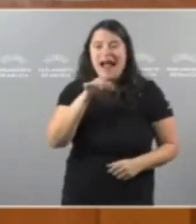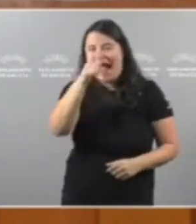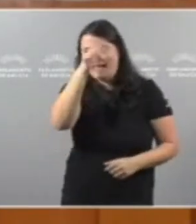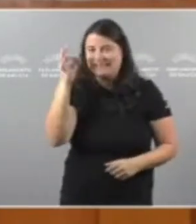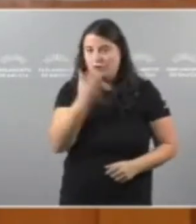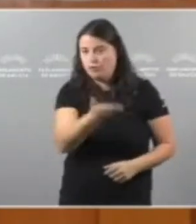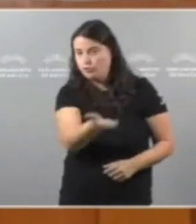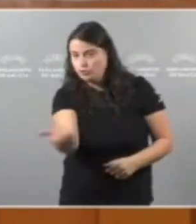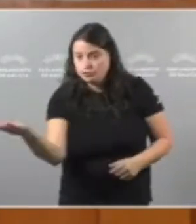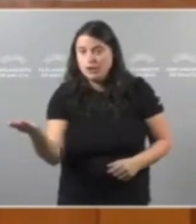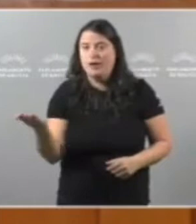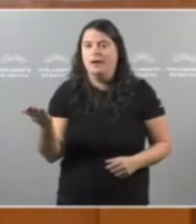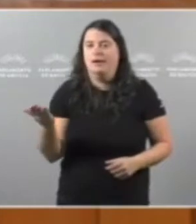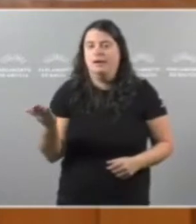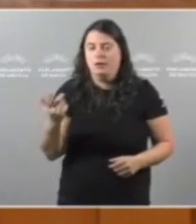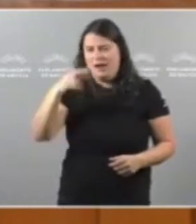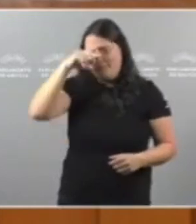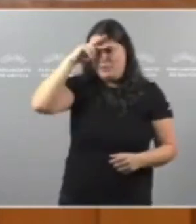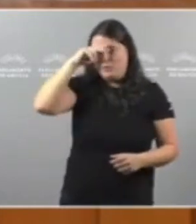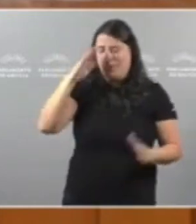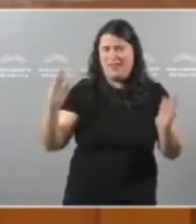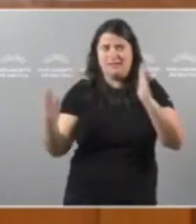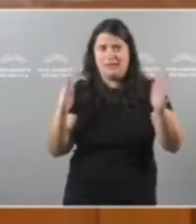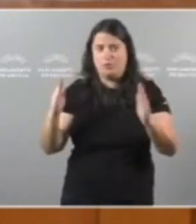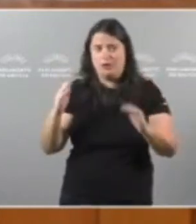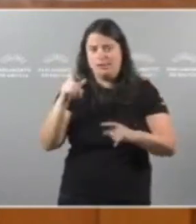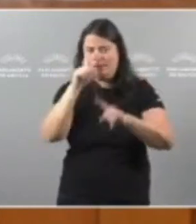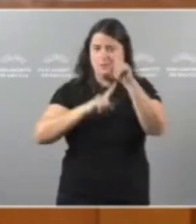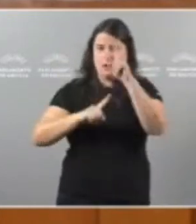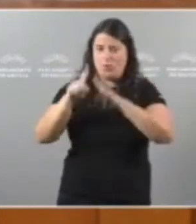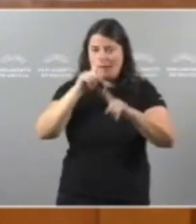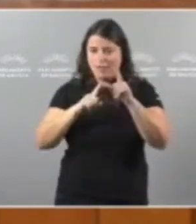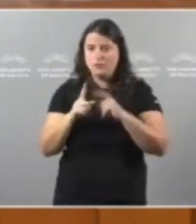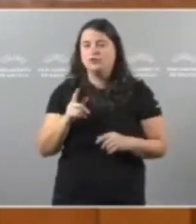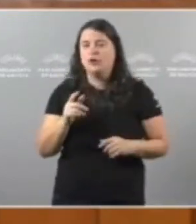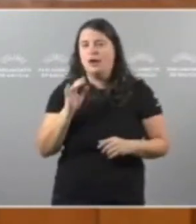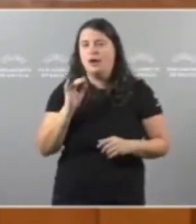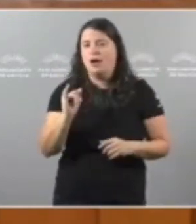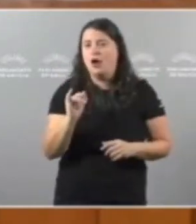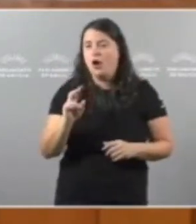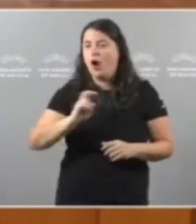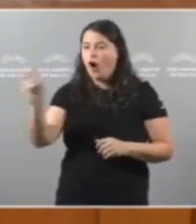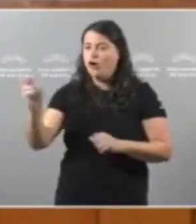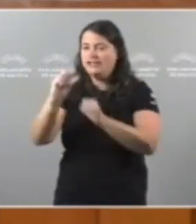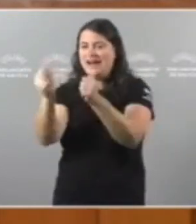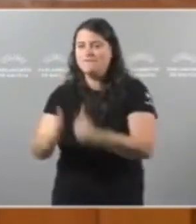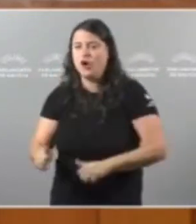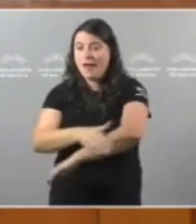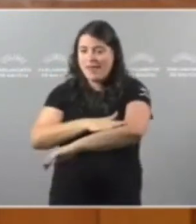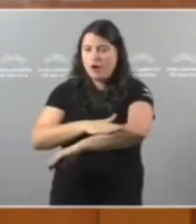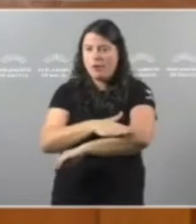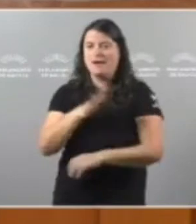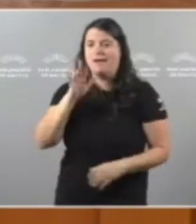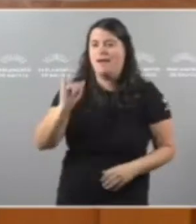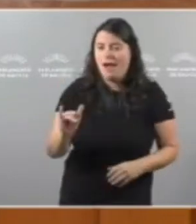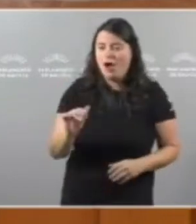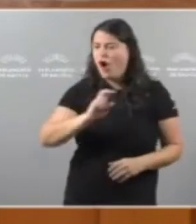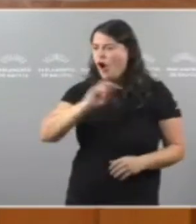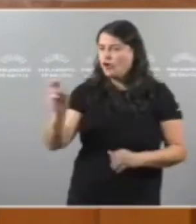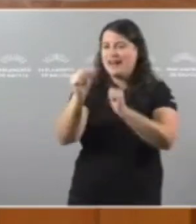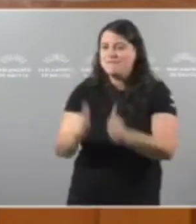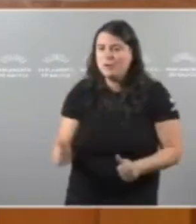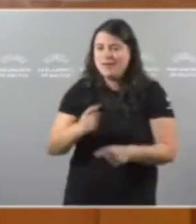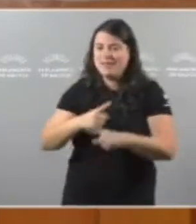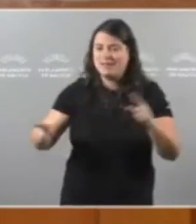galegas Que viven con preocupación esta crise Que hai outra maneira de gobernar E que hai outra maneira diferente De